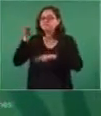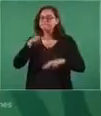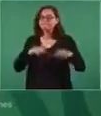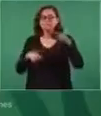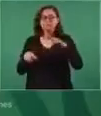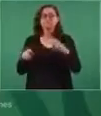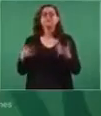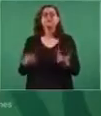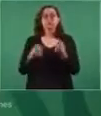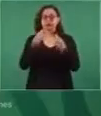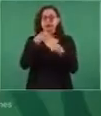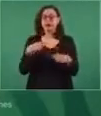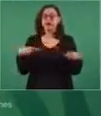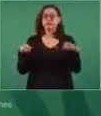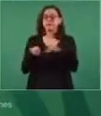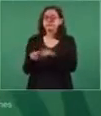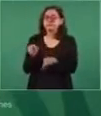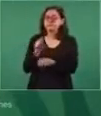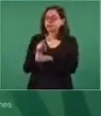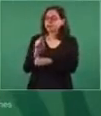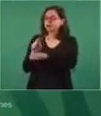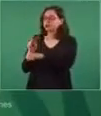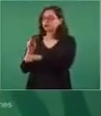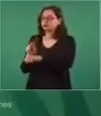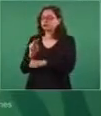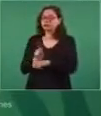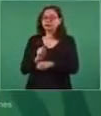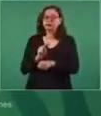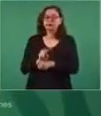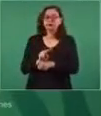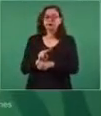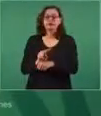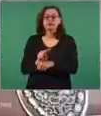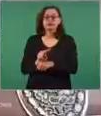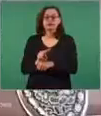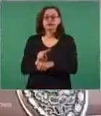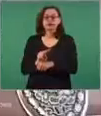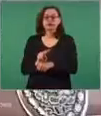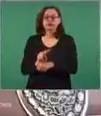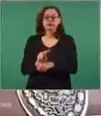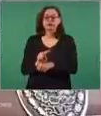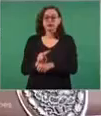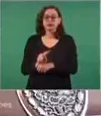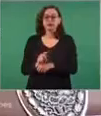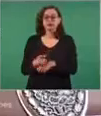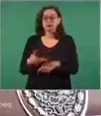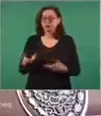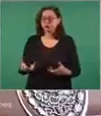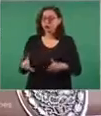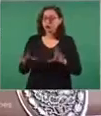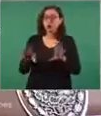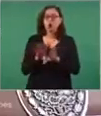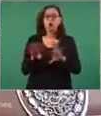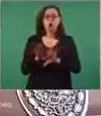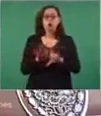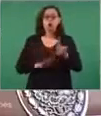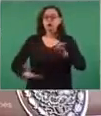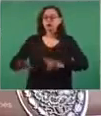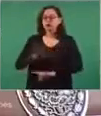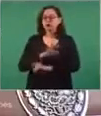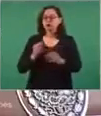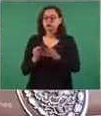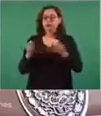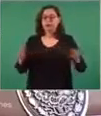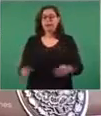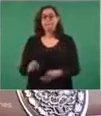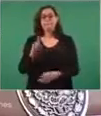supervisó el terreno, 1.200